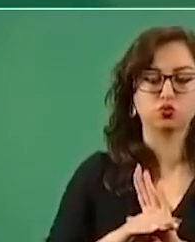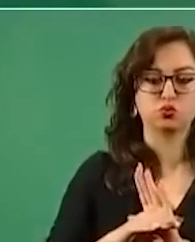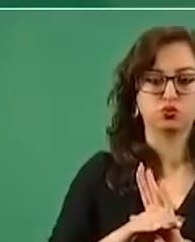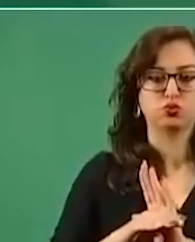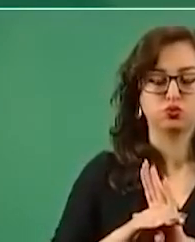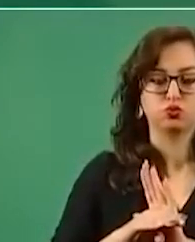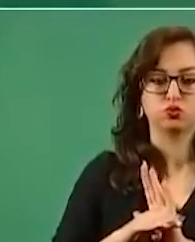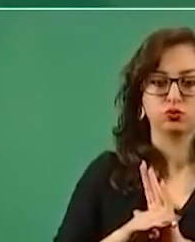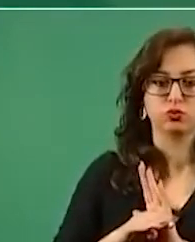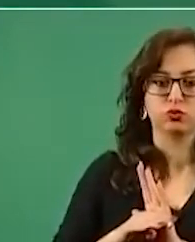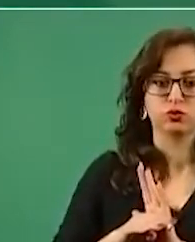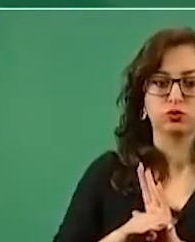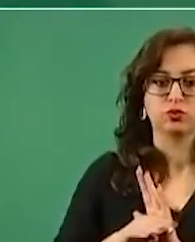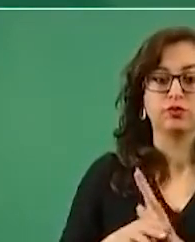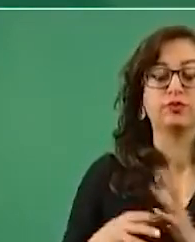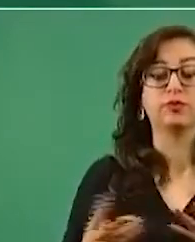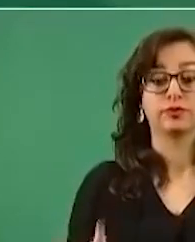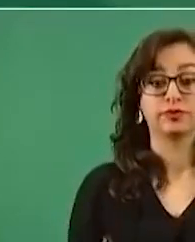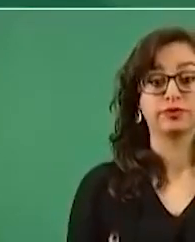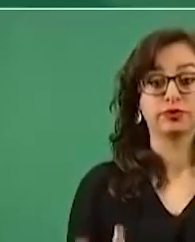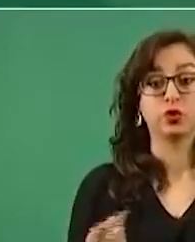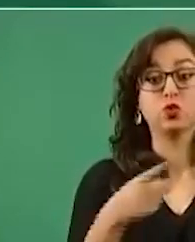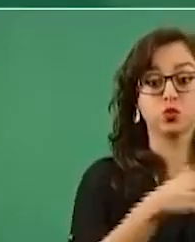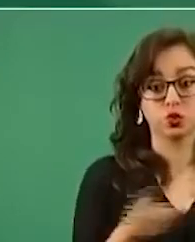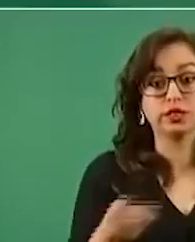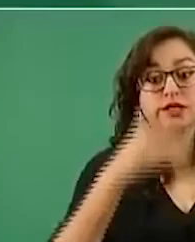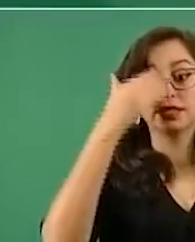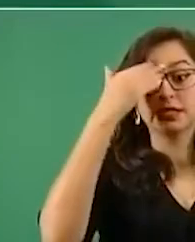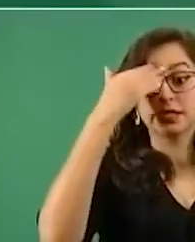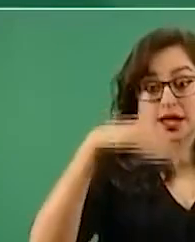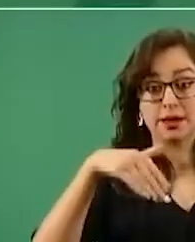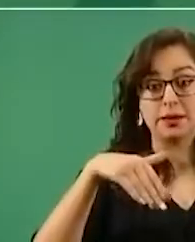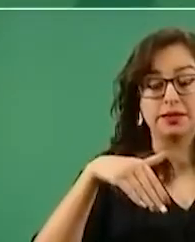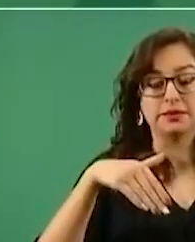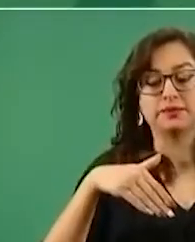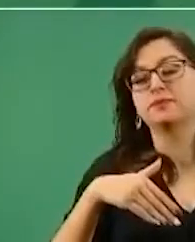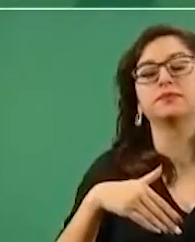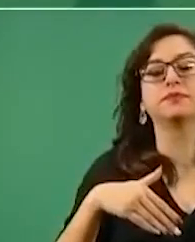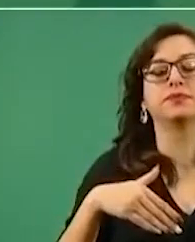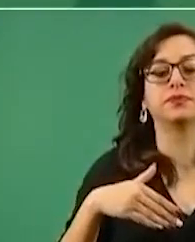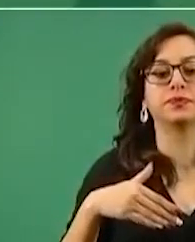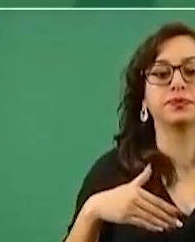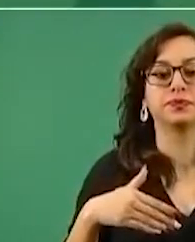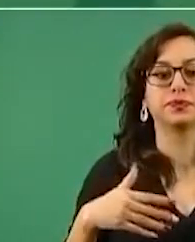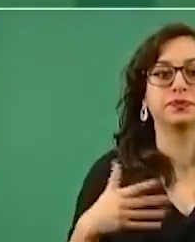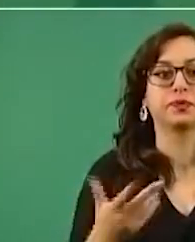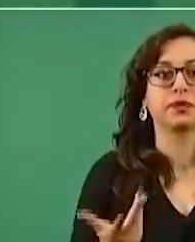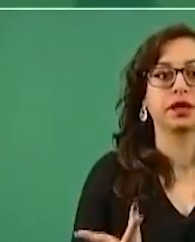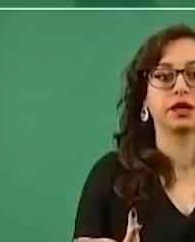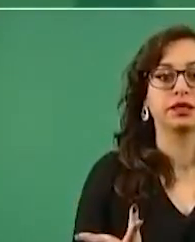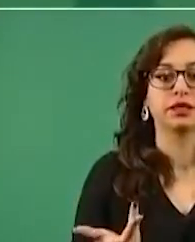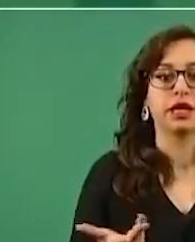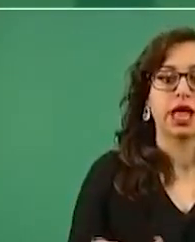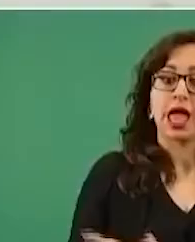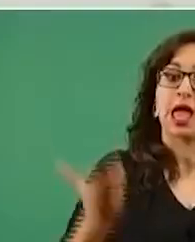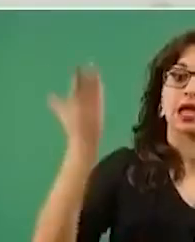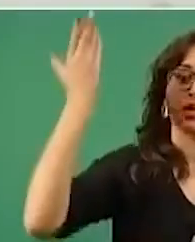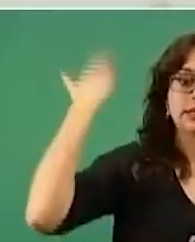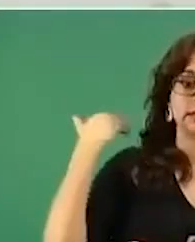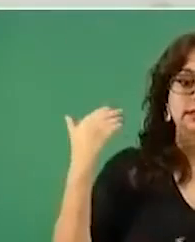Pública. Ya ven que antes Hacienda